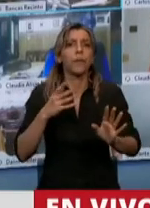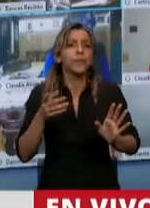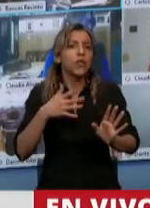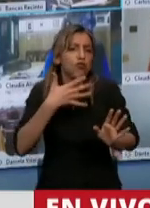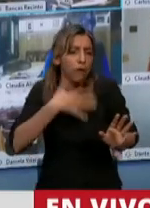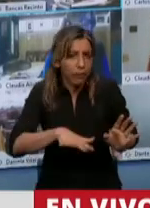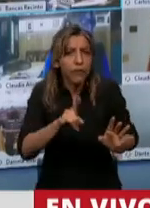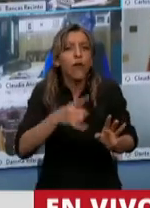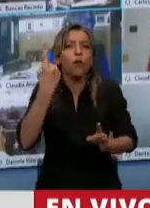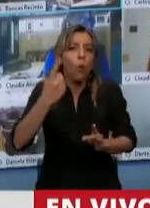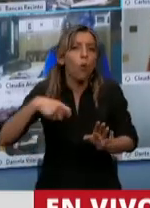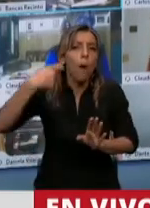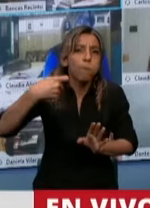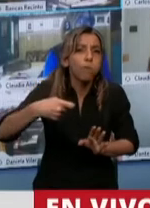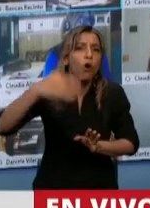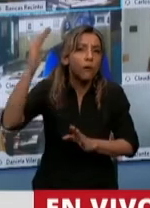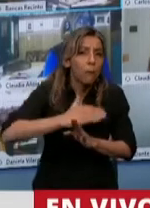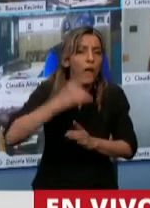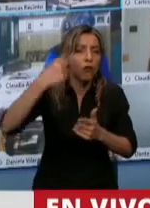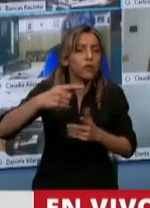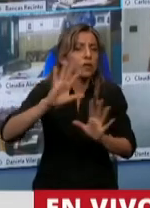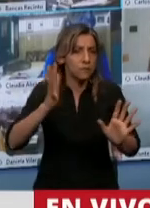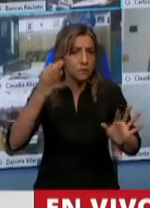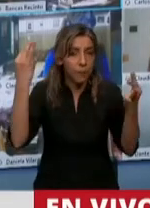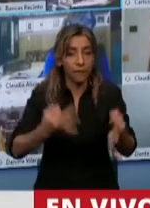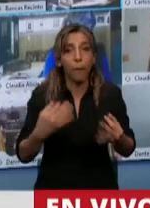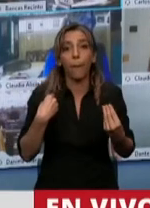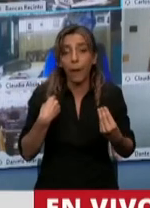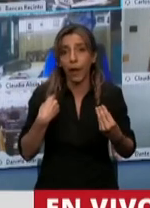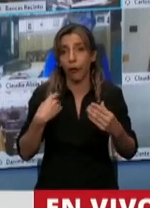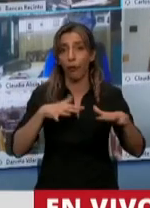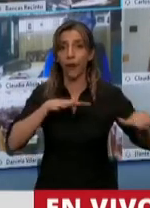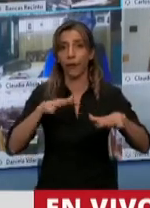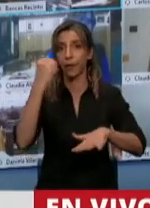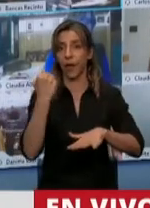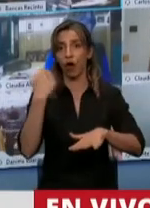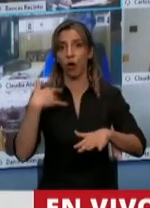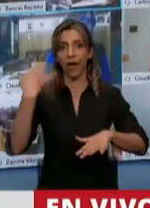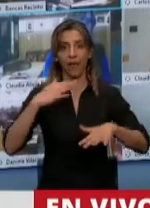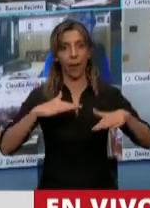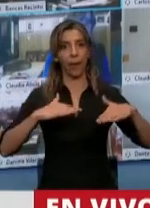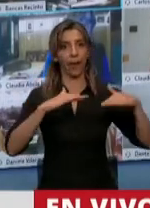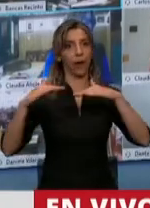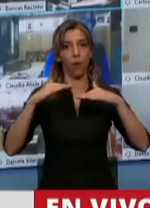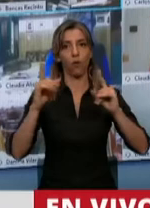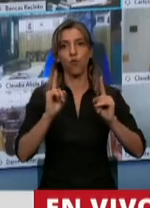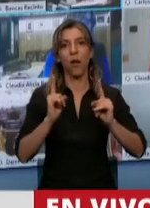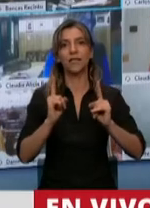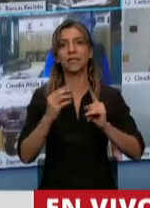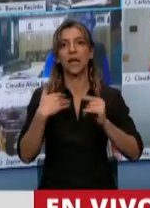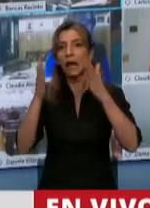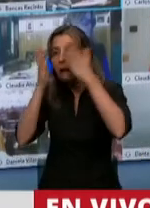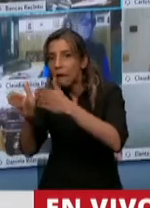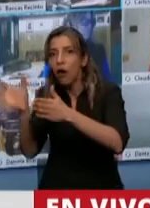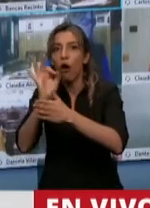Está bien, pero guarda, el equilibrio en toda actividad económica lo es para las empresas, lo es para los trabajadores y lo es para los